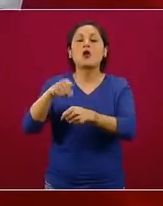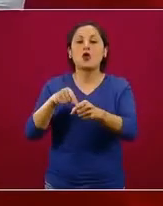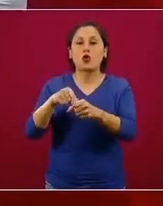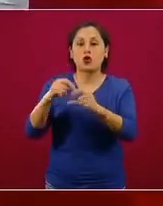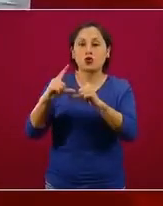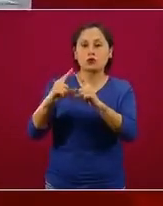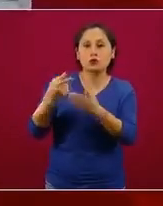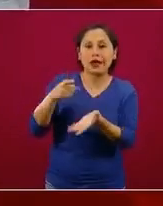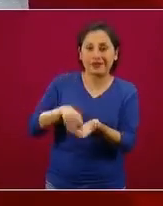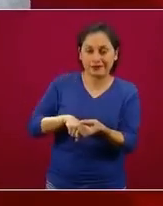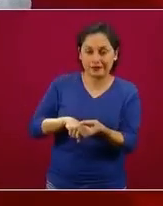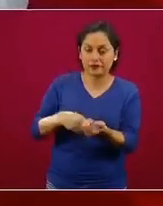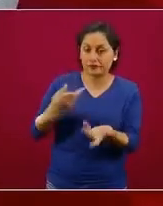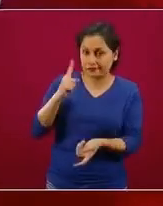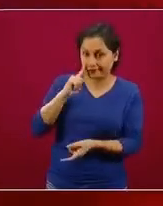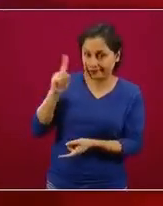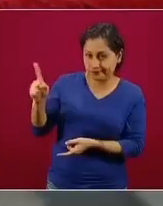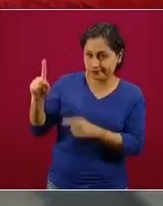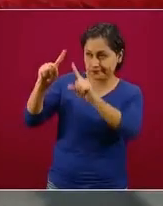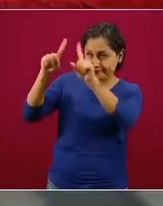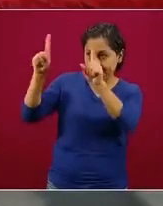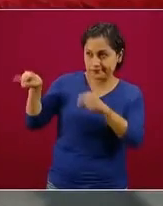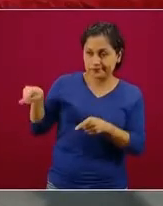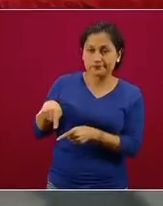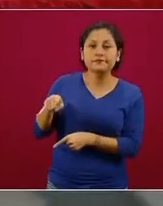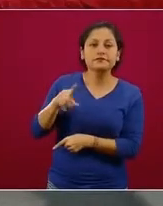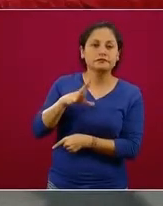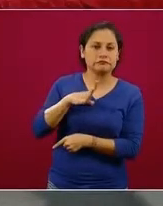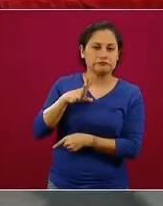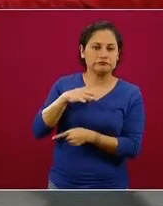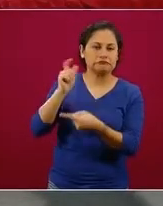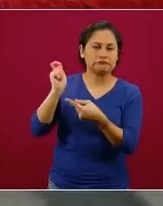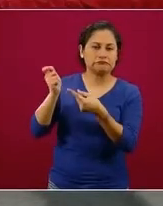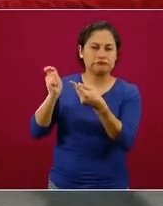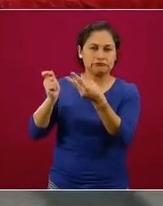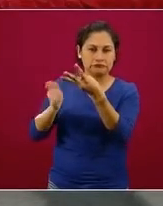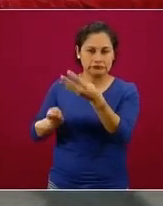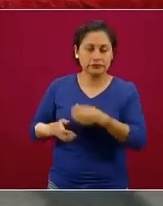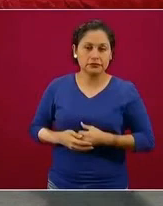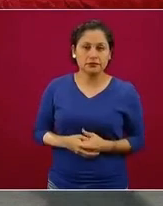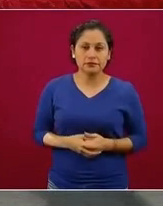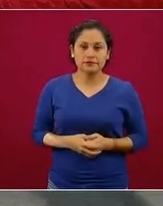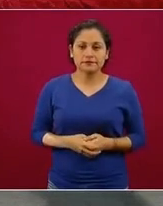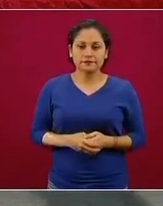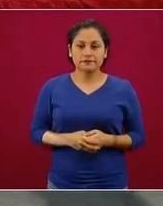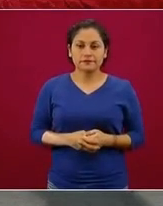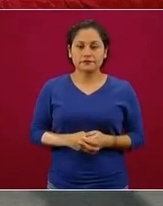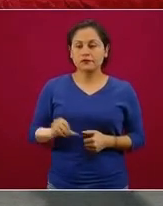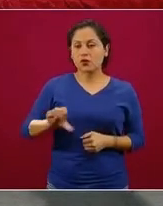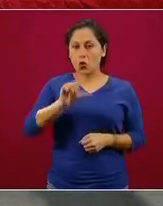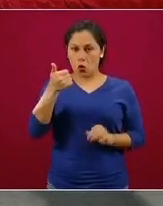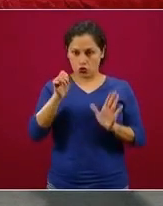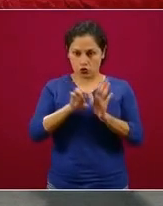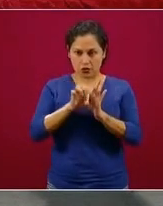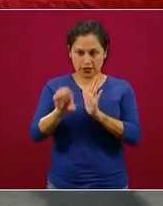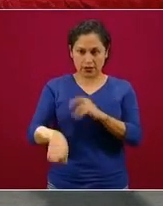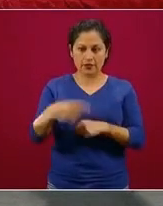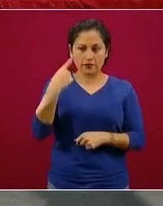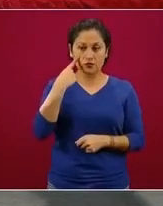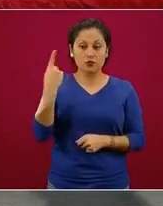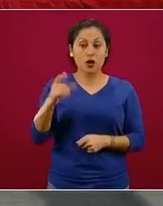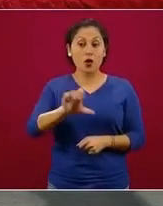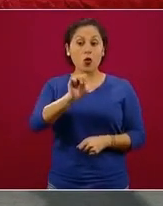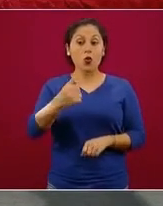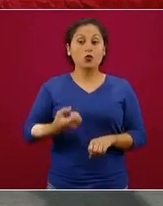específicamente lo que significa. Un elemento, un ejemplo más, veamos un ejemplo más, ahora con un